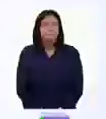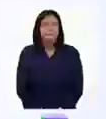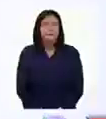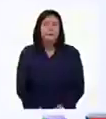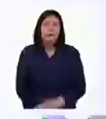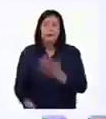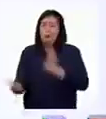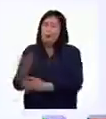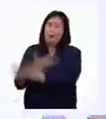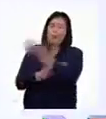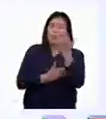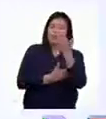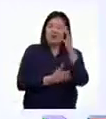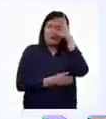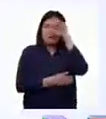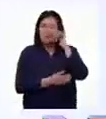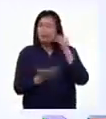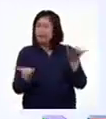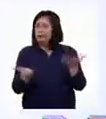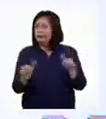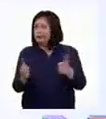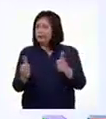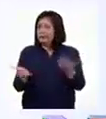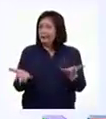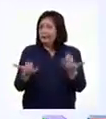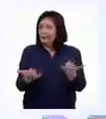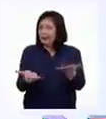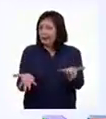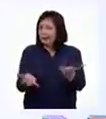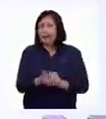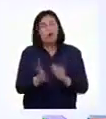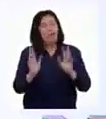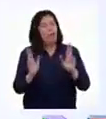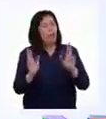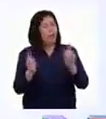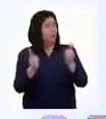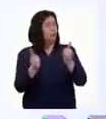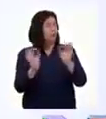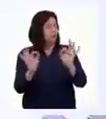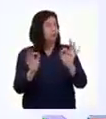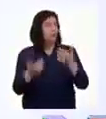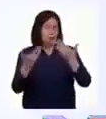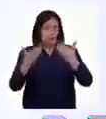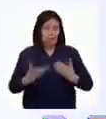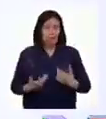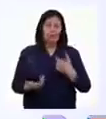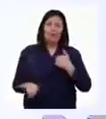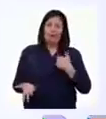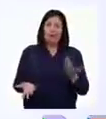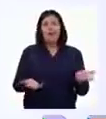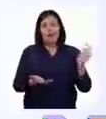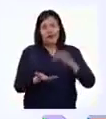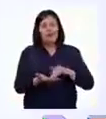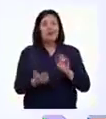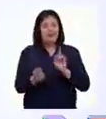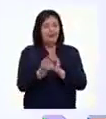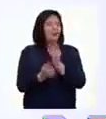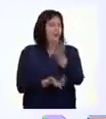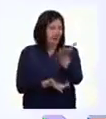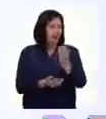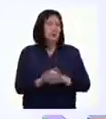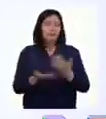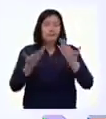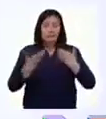Muy buenos días chicas y chicos, ¿cómo se encuentran el día de hoy? Espero que muy bien, como lo estoy yo, de estar nuevamente con ustedes.